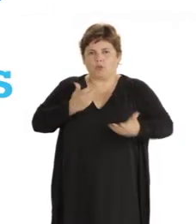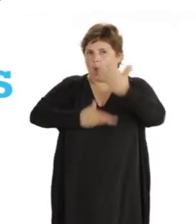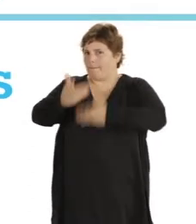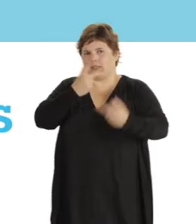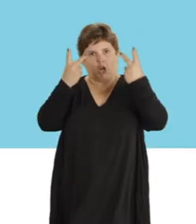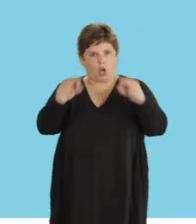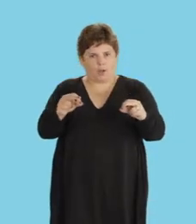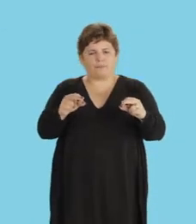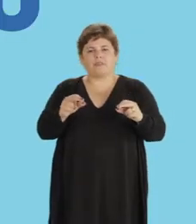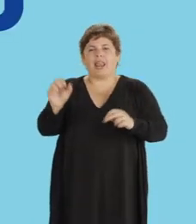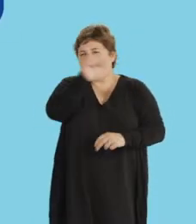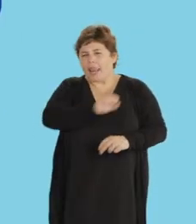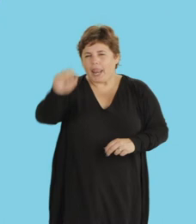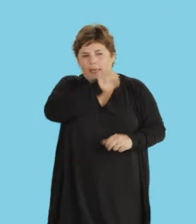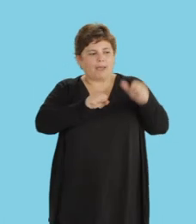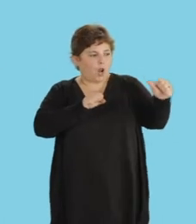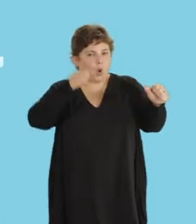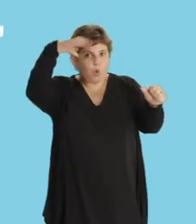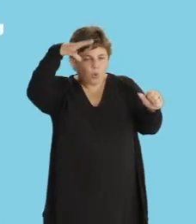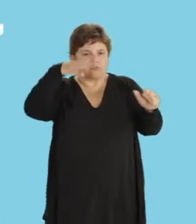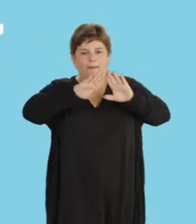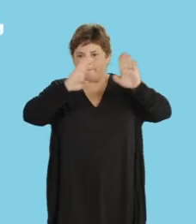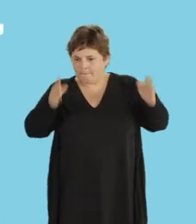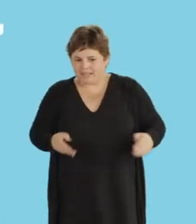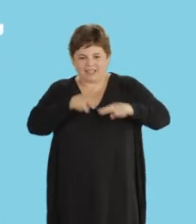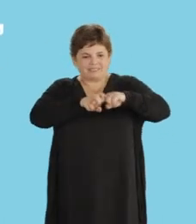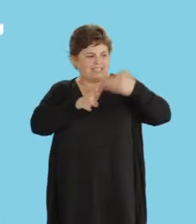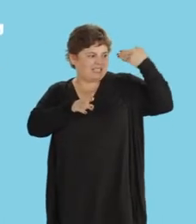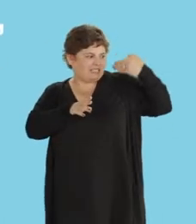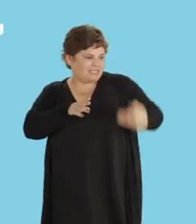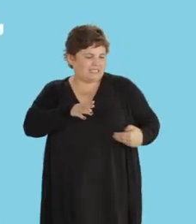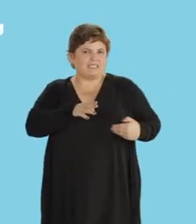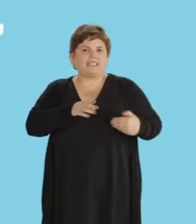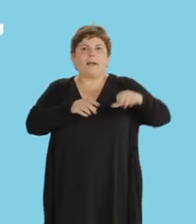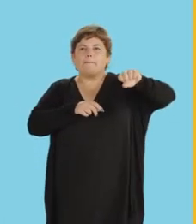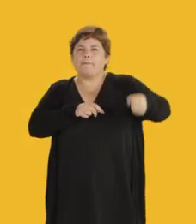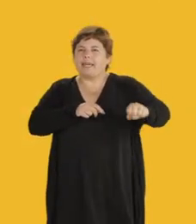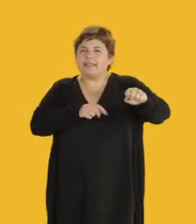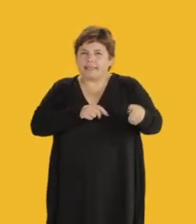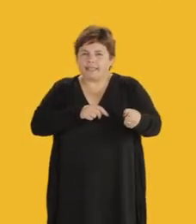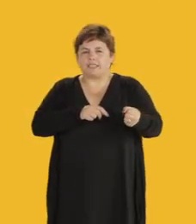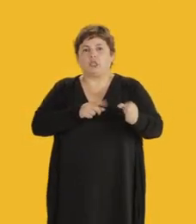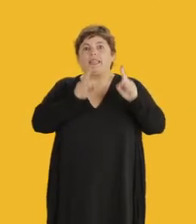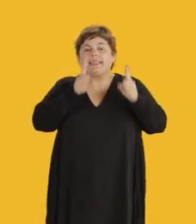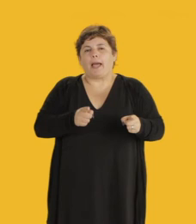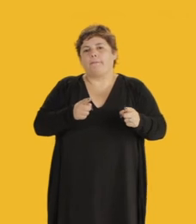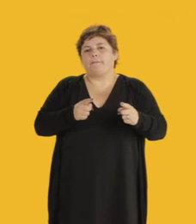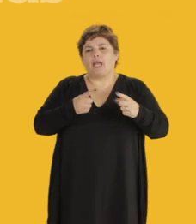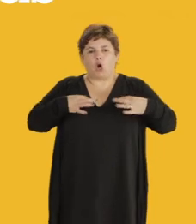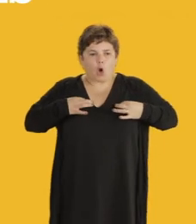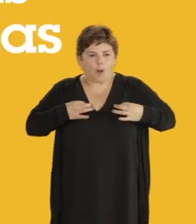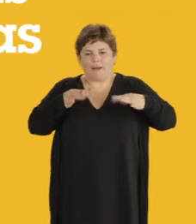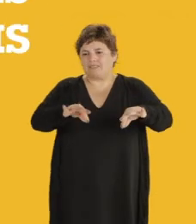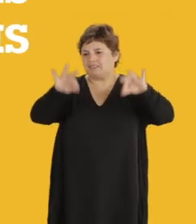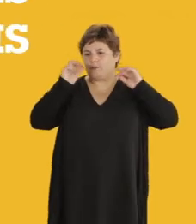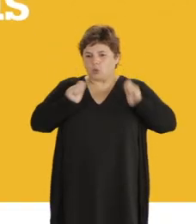cubiertos. Desinfectá a diario interruptores, mesas, respaldo de sillas o pestillos. Lava con mayor frecuencia ropa,